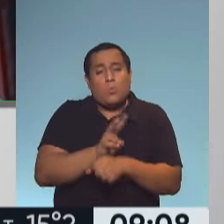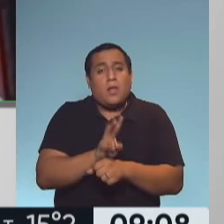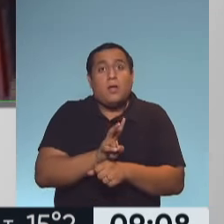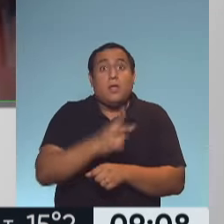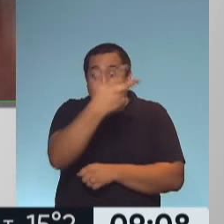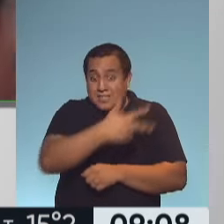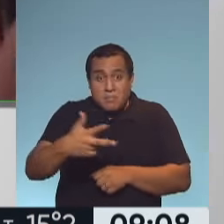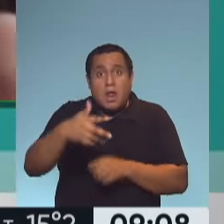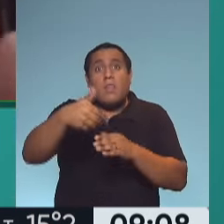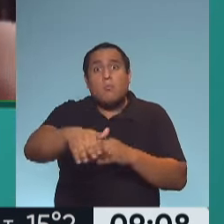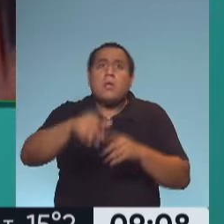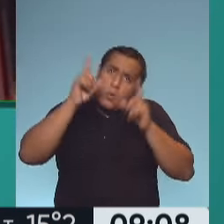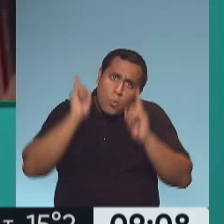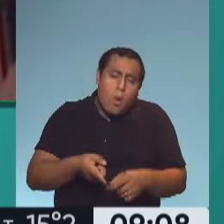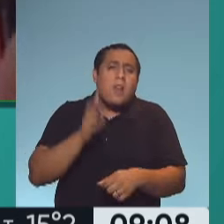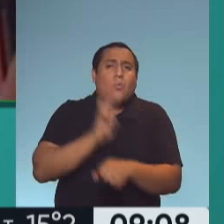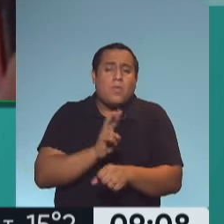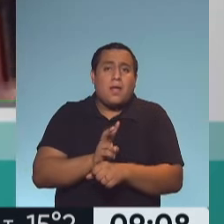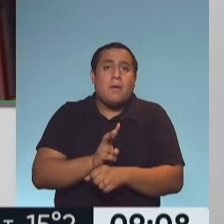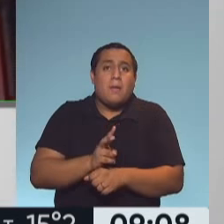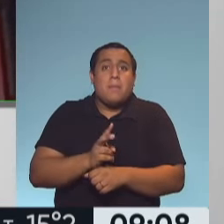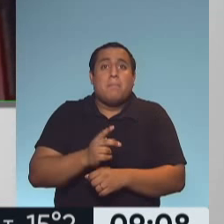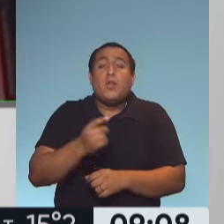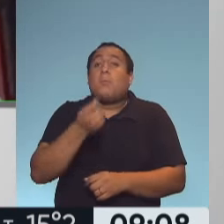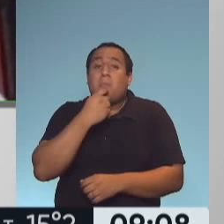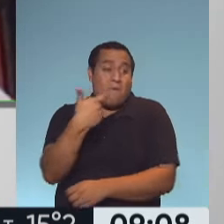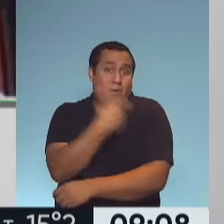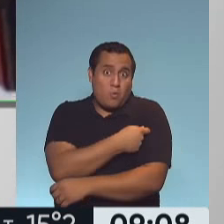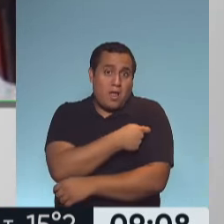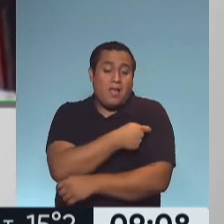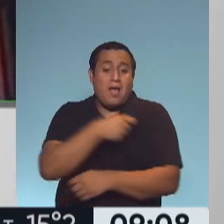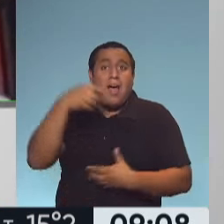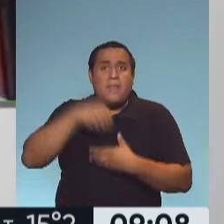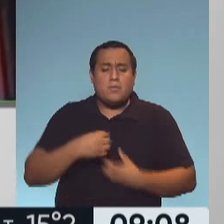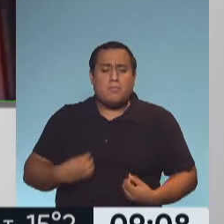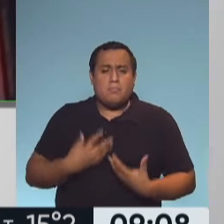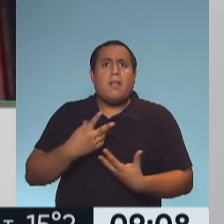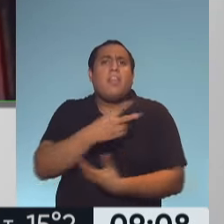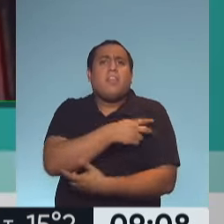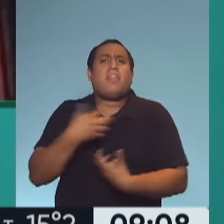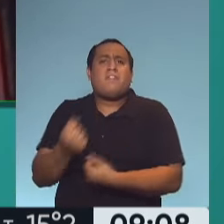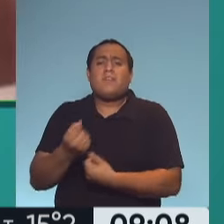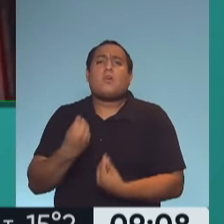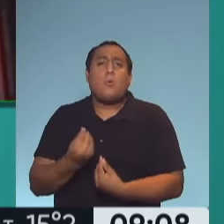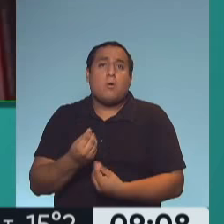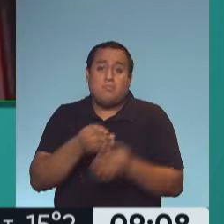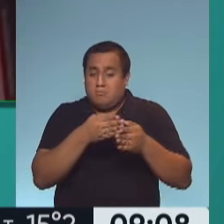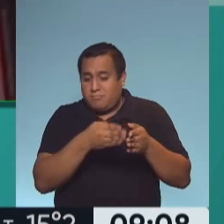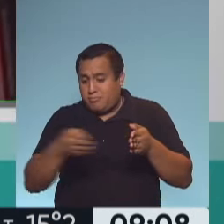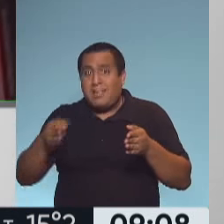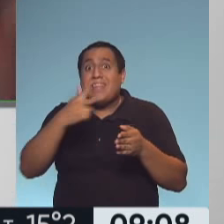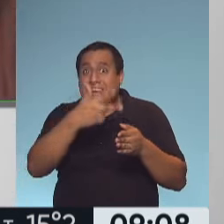igual, pero no tiene defensa hasta que no pasaran por lo menos tres semanas. Y en las primeras tres semanas, lo que